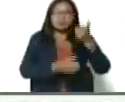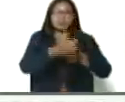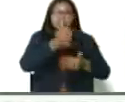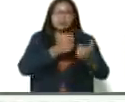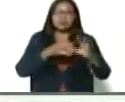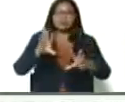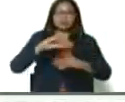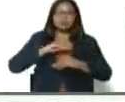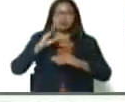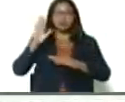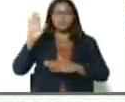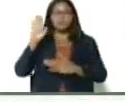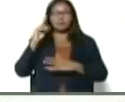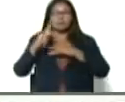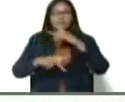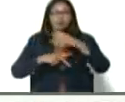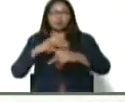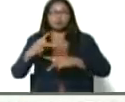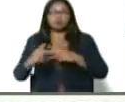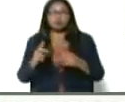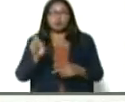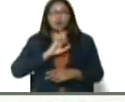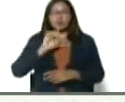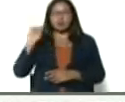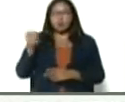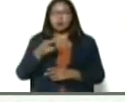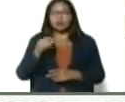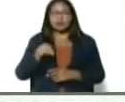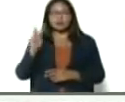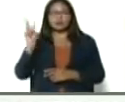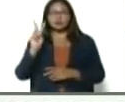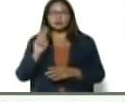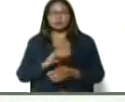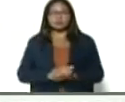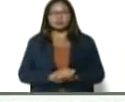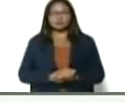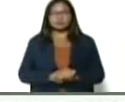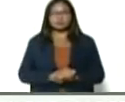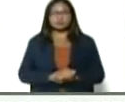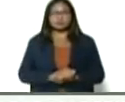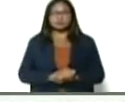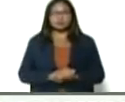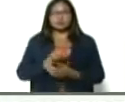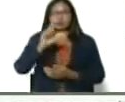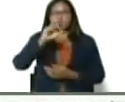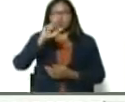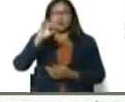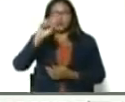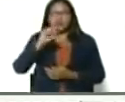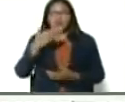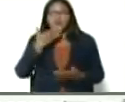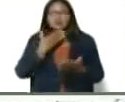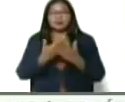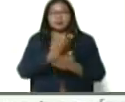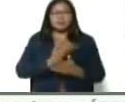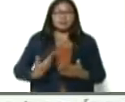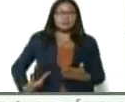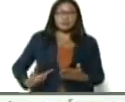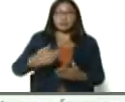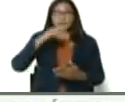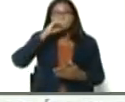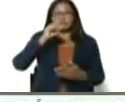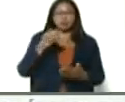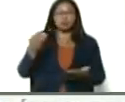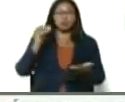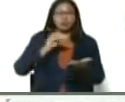asumiendo, el compromiso, productivo, por Huarico, y por Venezuela, Luis. Gracias, presidente, Nicolás Maduro, una